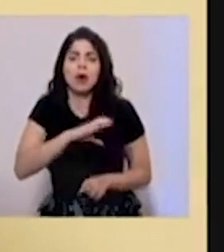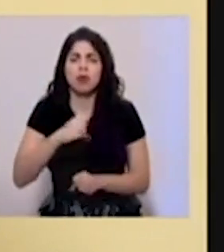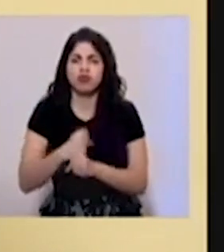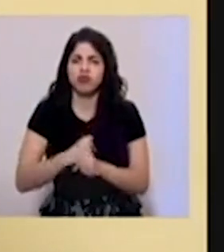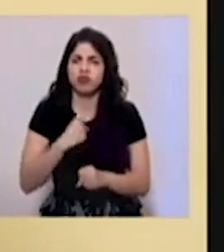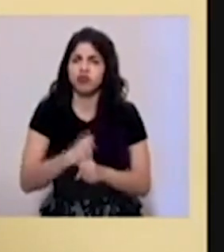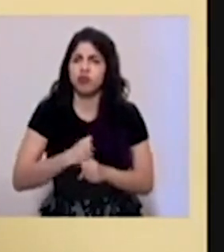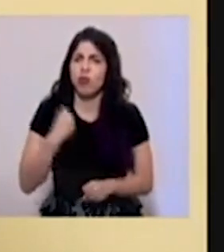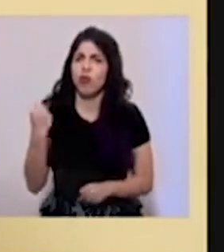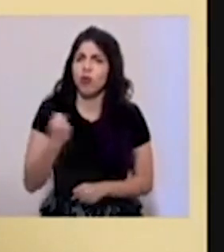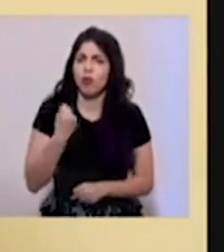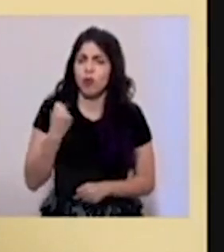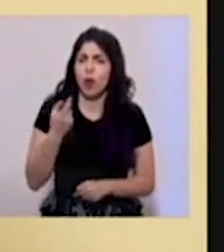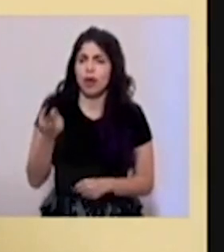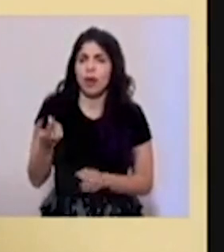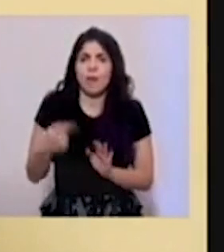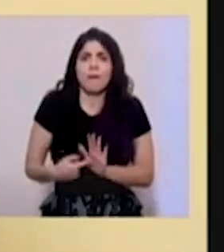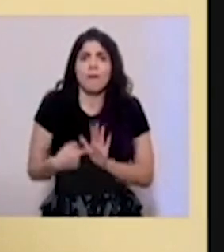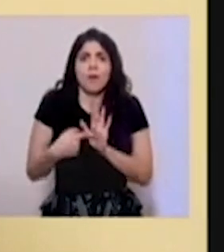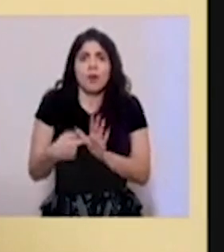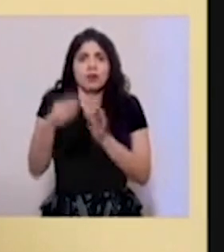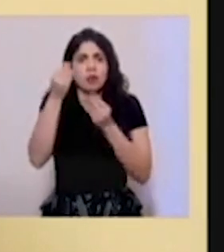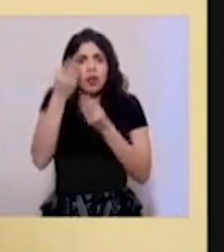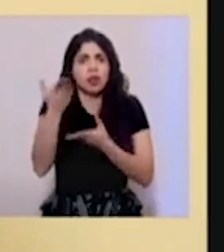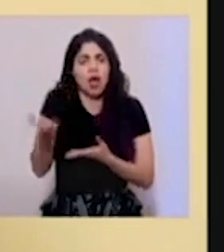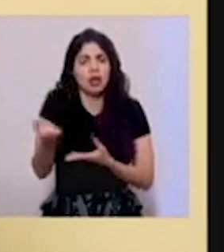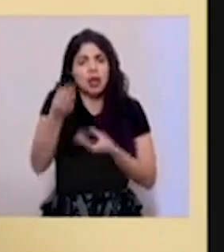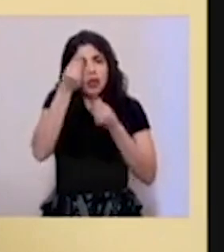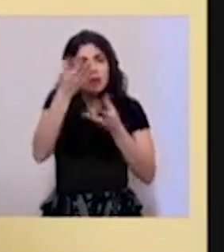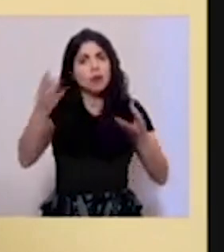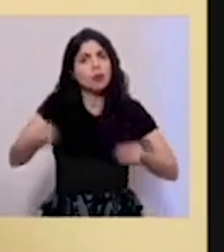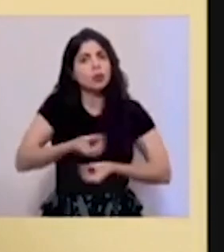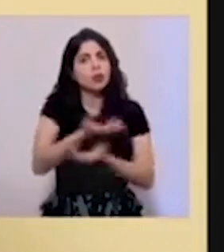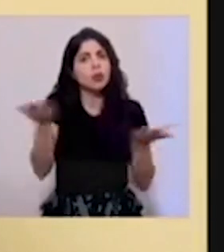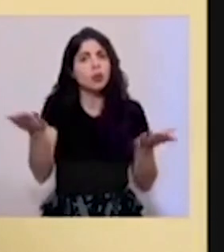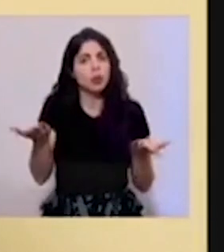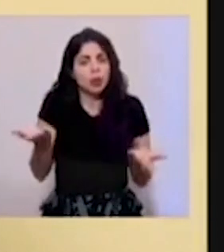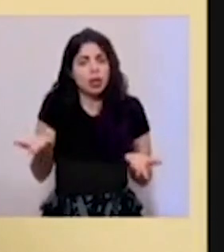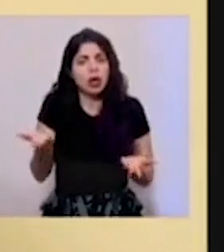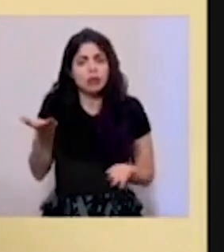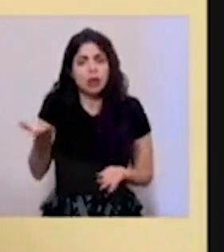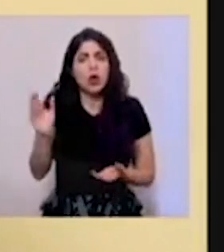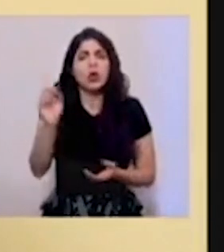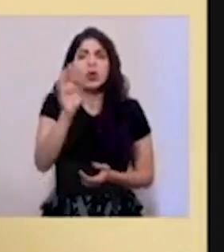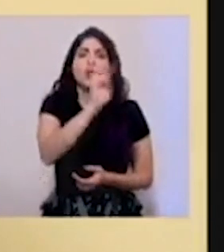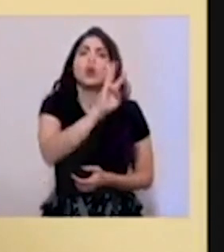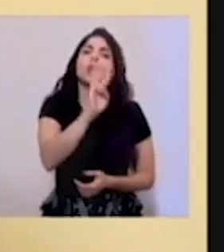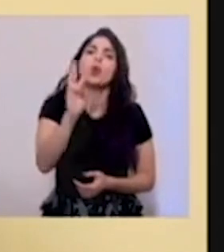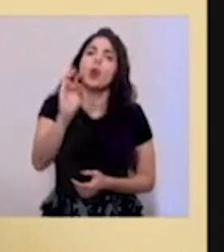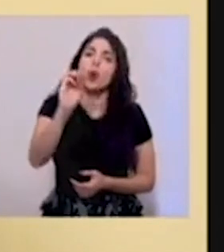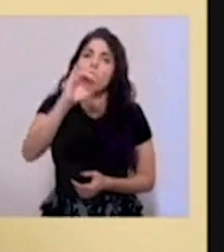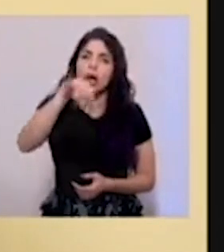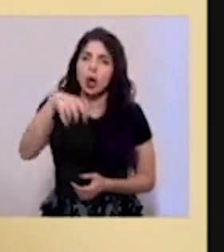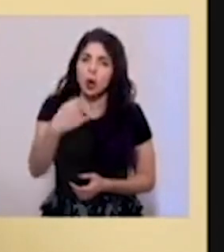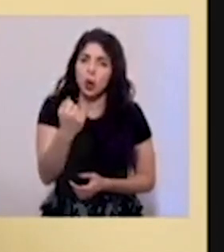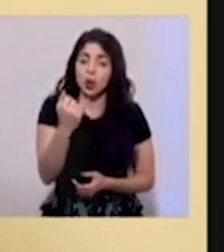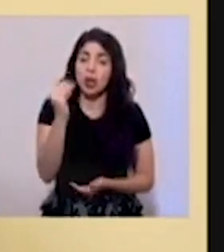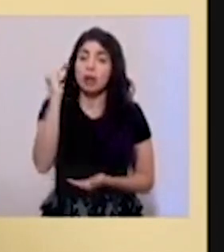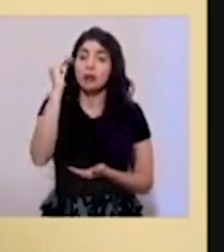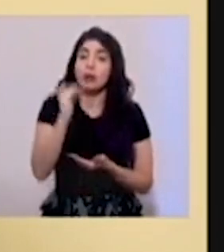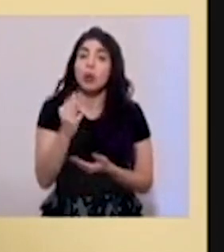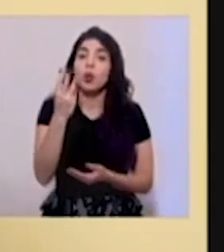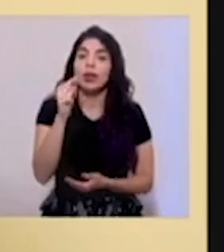fuerte que está esa demostración. Ahí están los datos, son datos públicos que están en la página web de OIJ. Y la disminución,